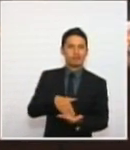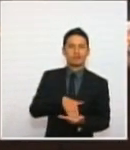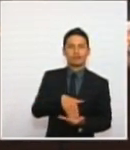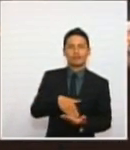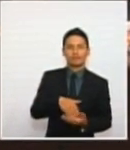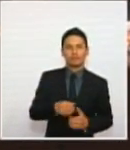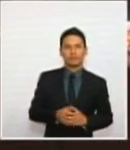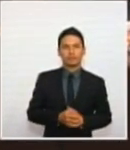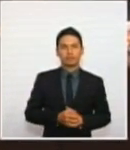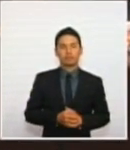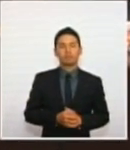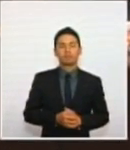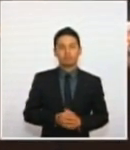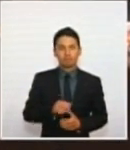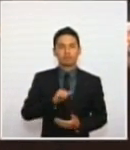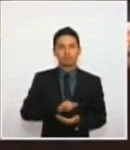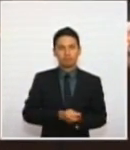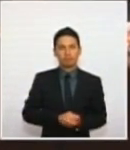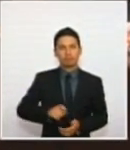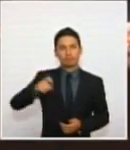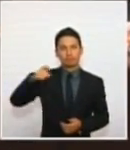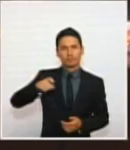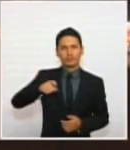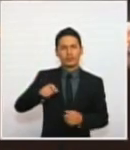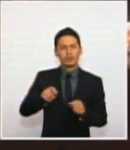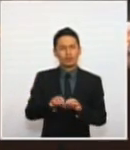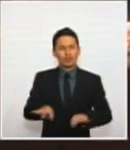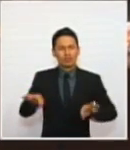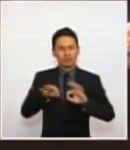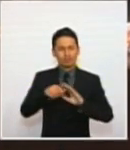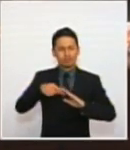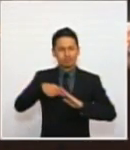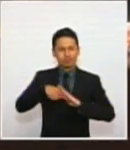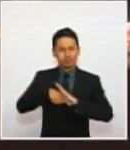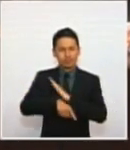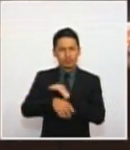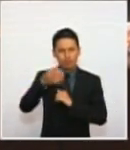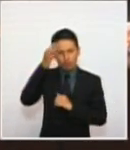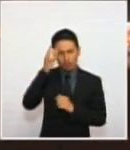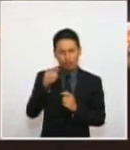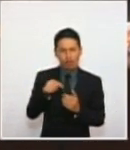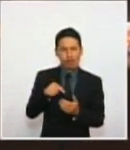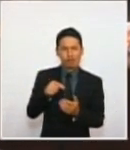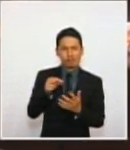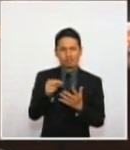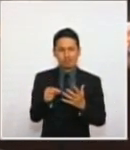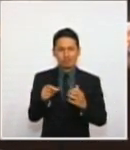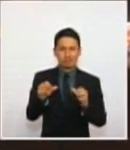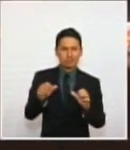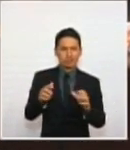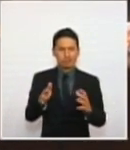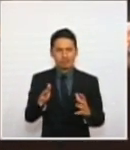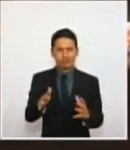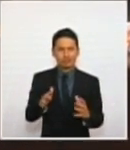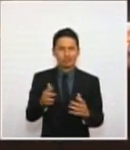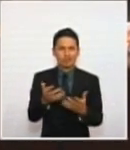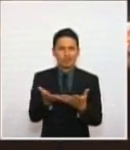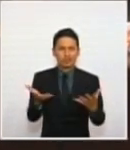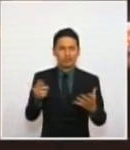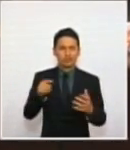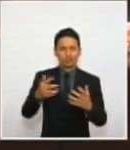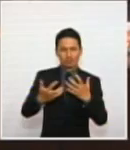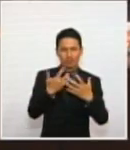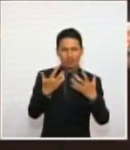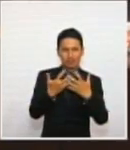abundar y no tener defectos en los mecanismos de la confrontación